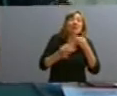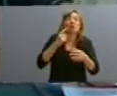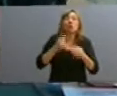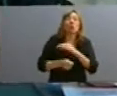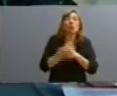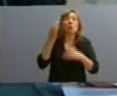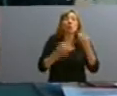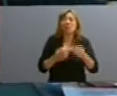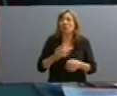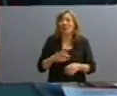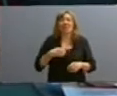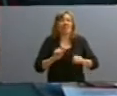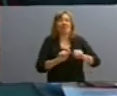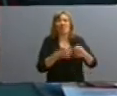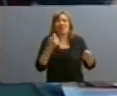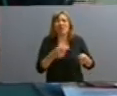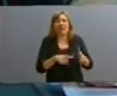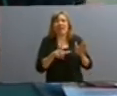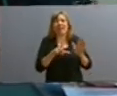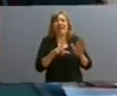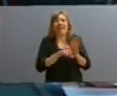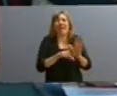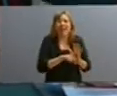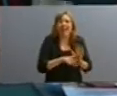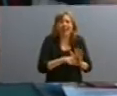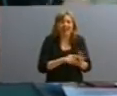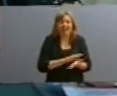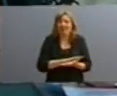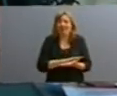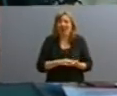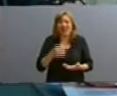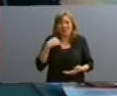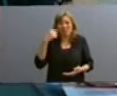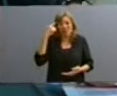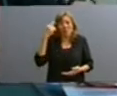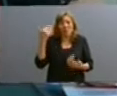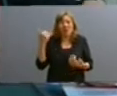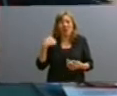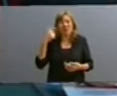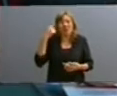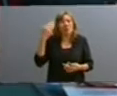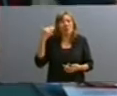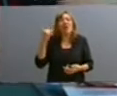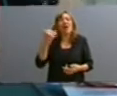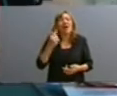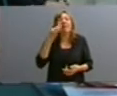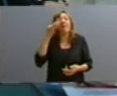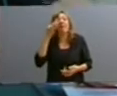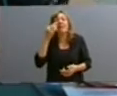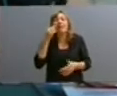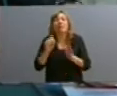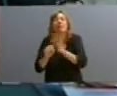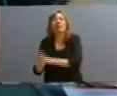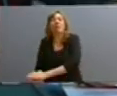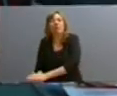se habían violado normas elementales que hacen al debido proceso legal. Recuerdo que había testigos encubiertos a los cuales, por ejemplo,